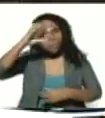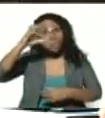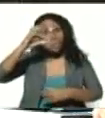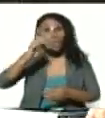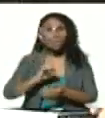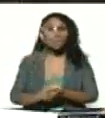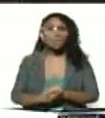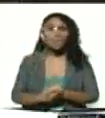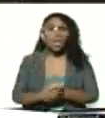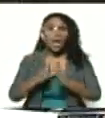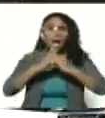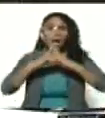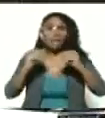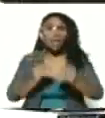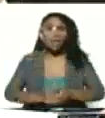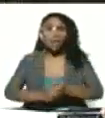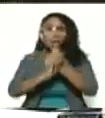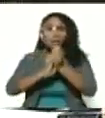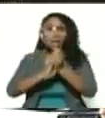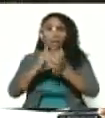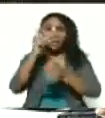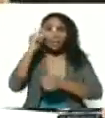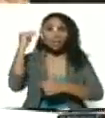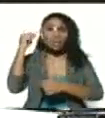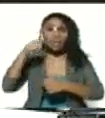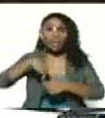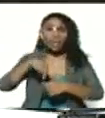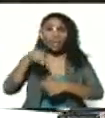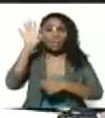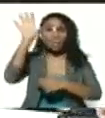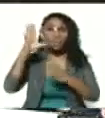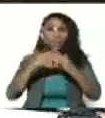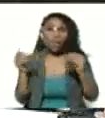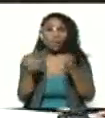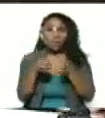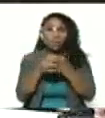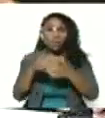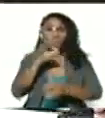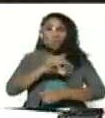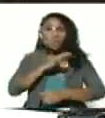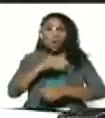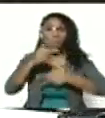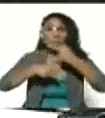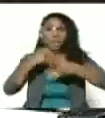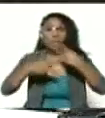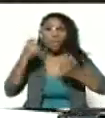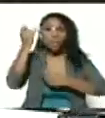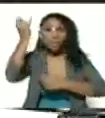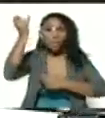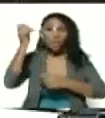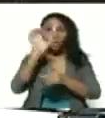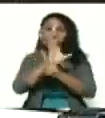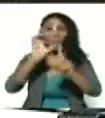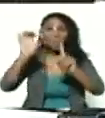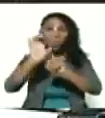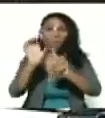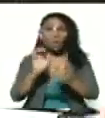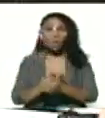a todos los líderes y lideresas del país de todos los sectores sociales económicos políticos ideológicos culturales